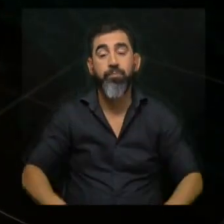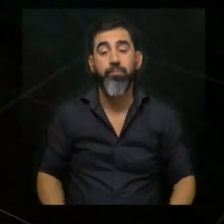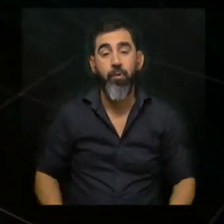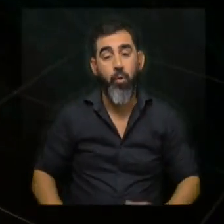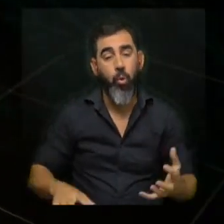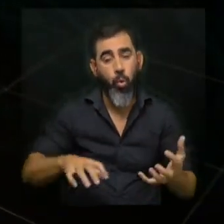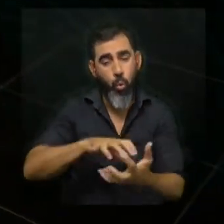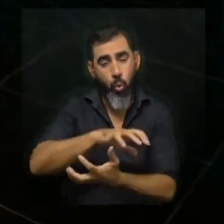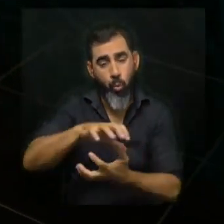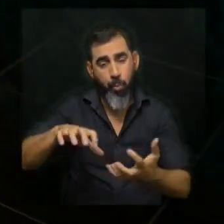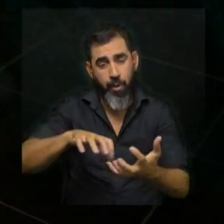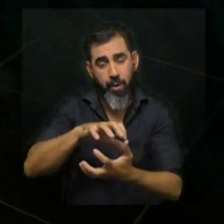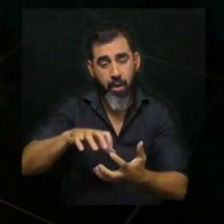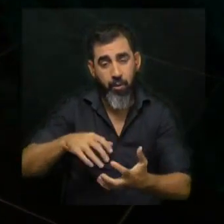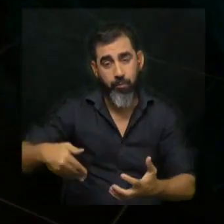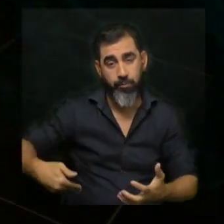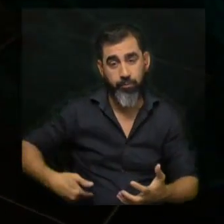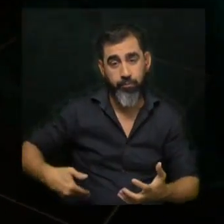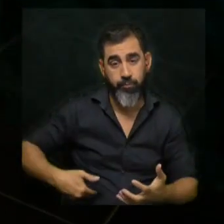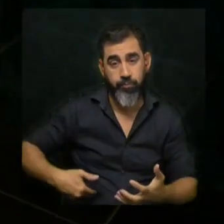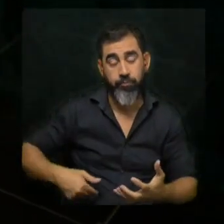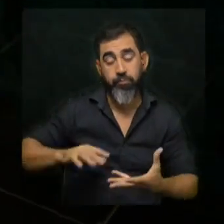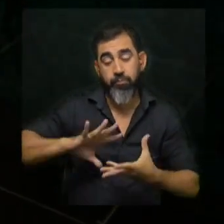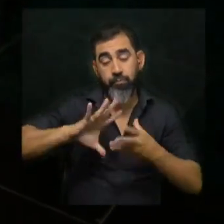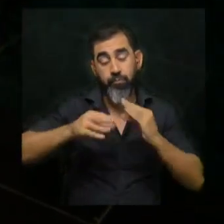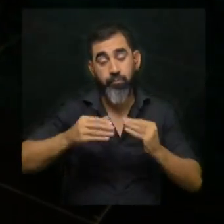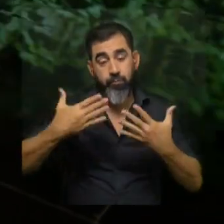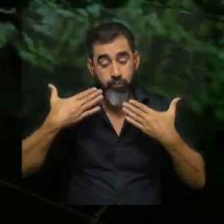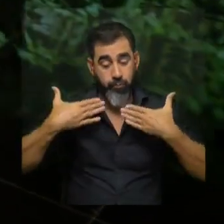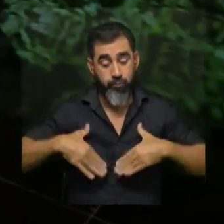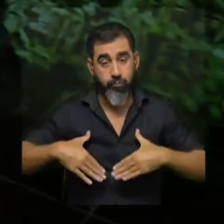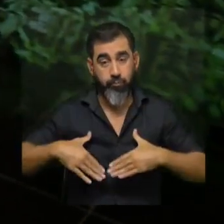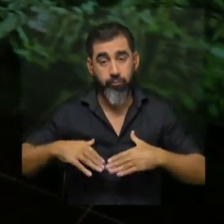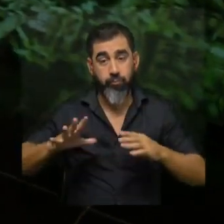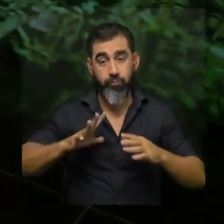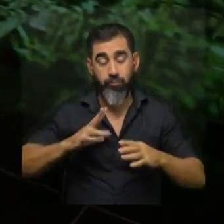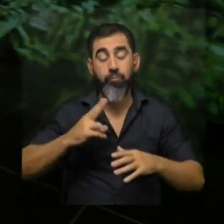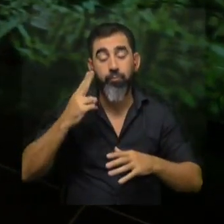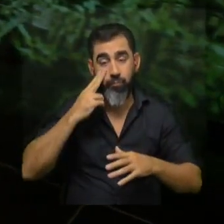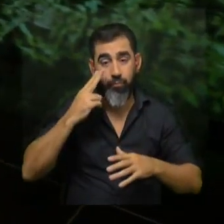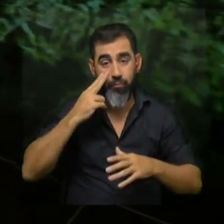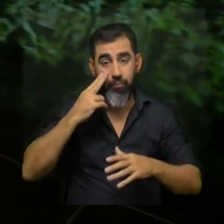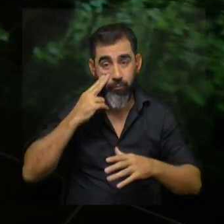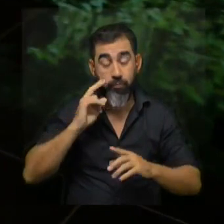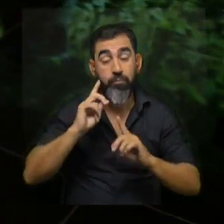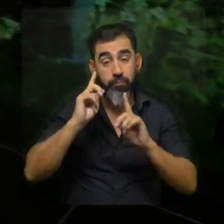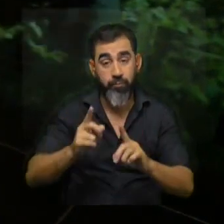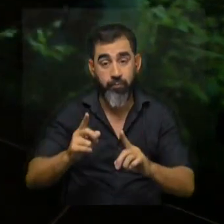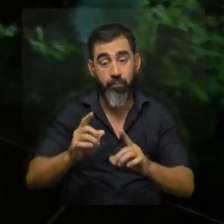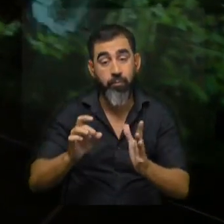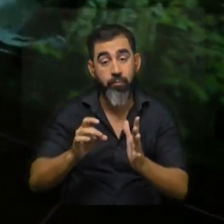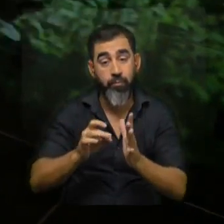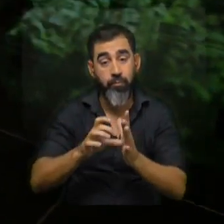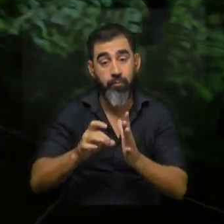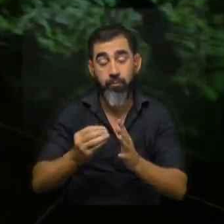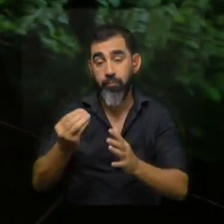complicadas para el riñón entonces su propio metabolismo genera todos esos problemas también además de que obviamente la calidad de lo